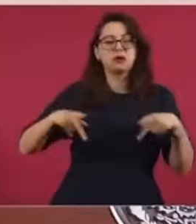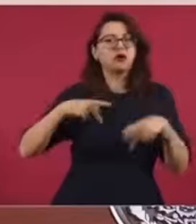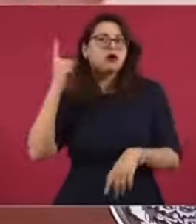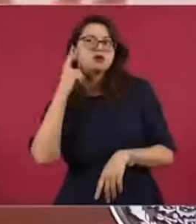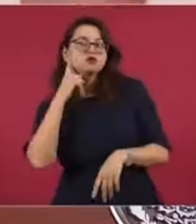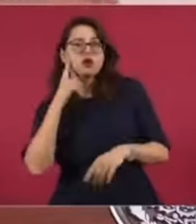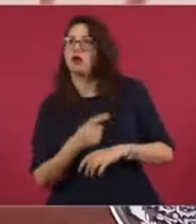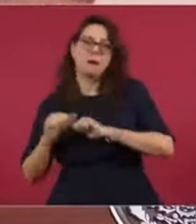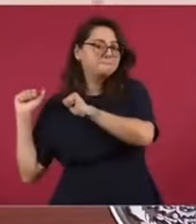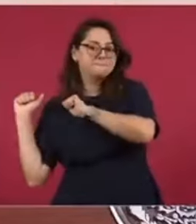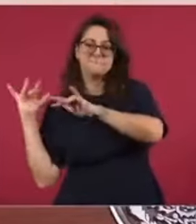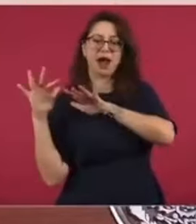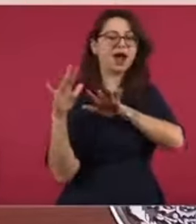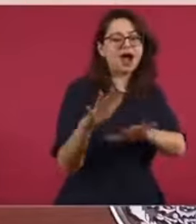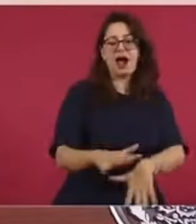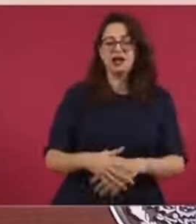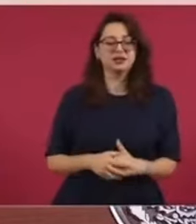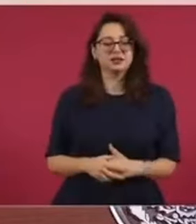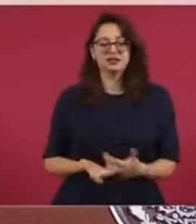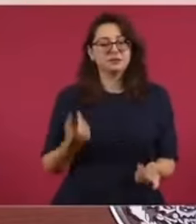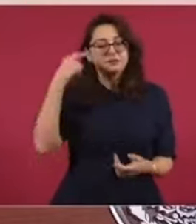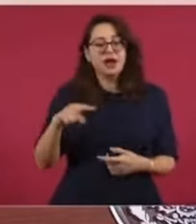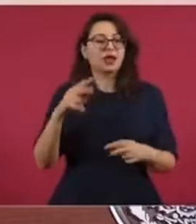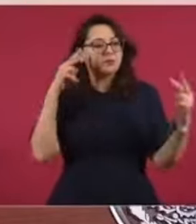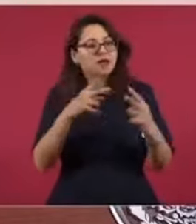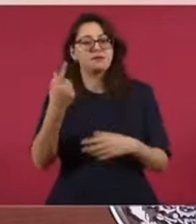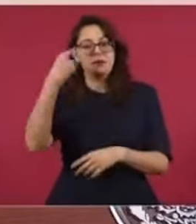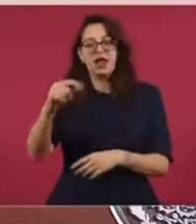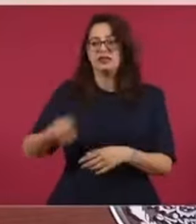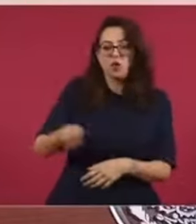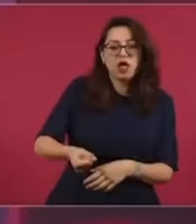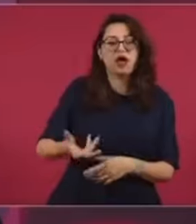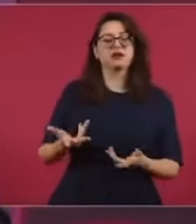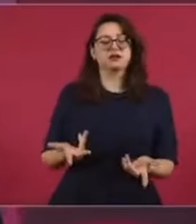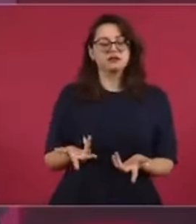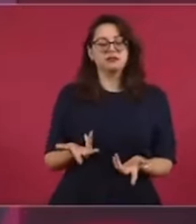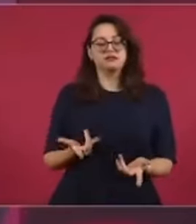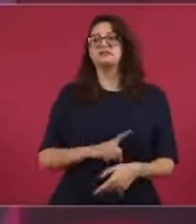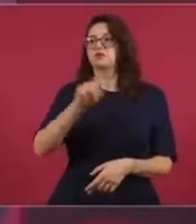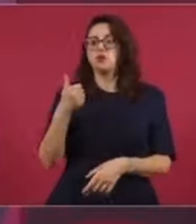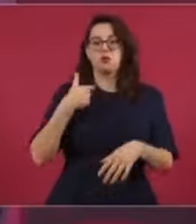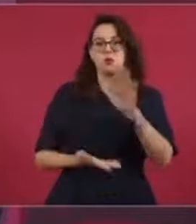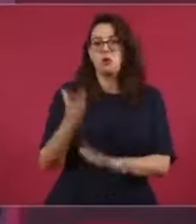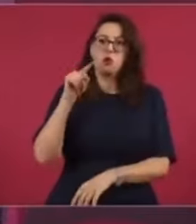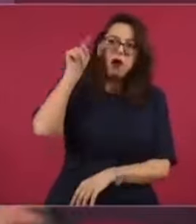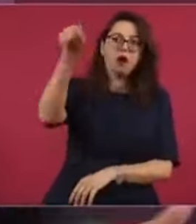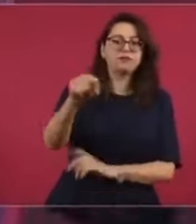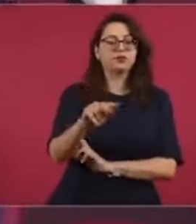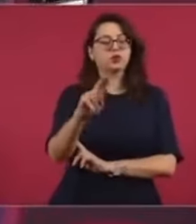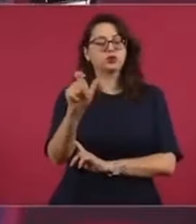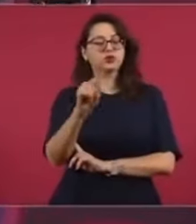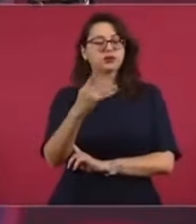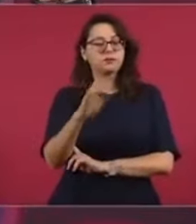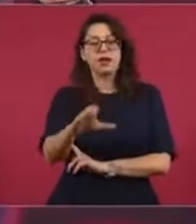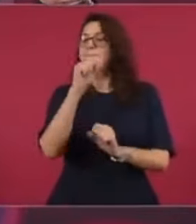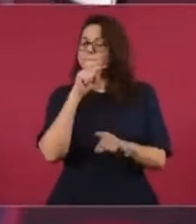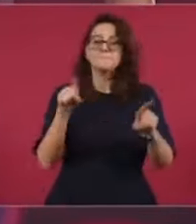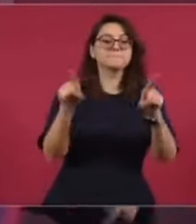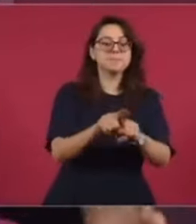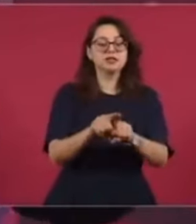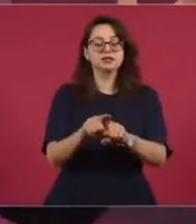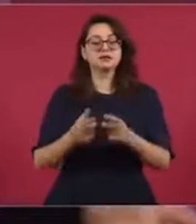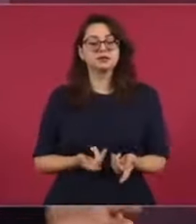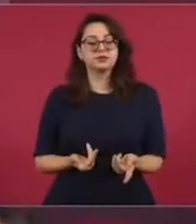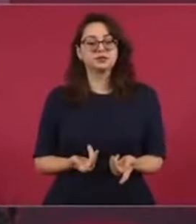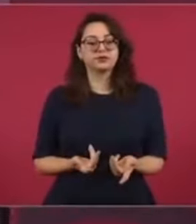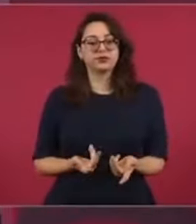Y empiezan a salir y a salir y a salir de las casas, a saludarlos. Y voy a Tuxepet y lo mismo, es